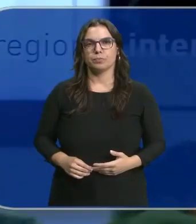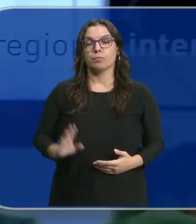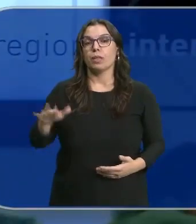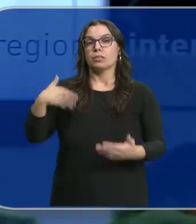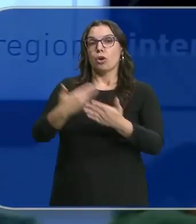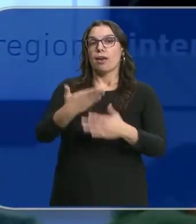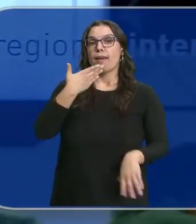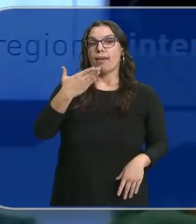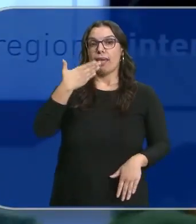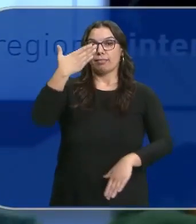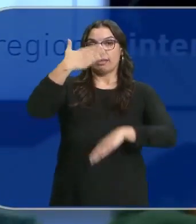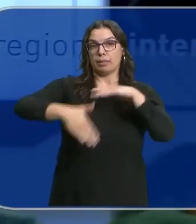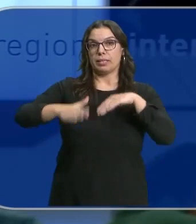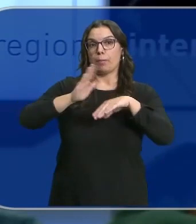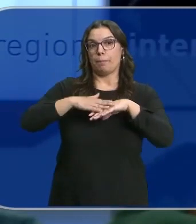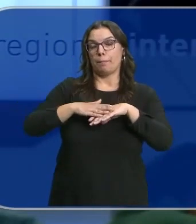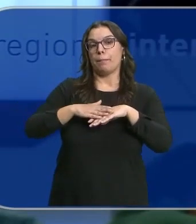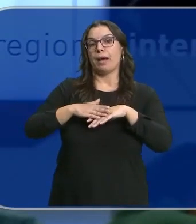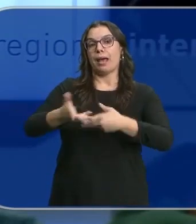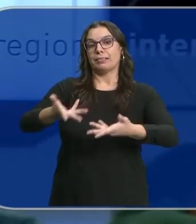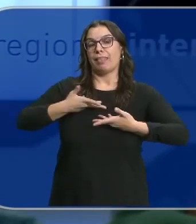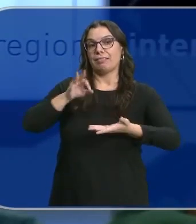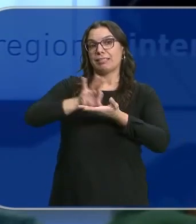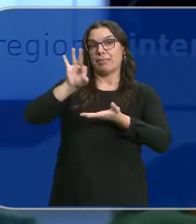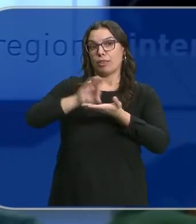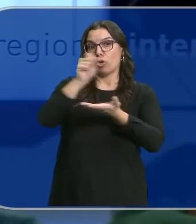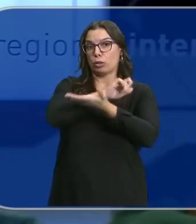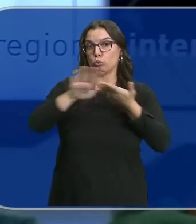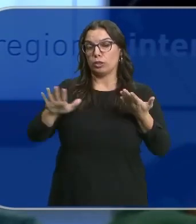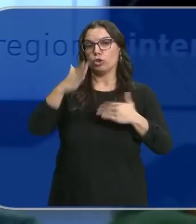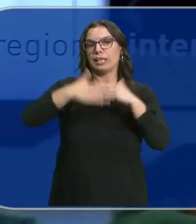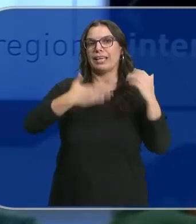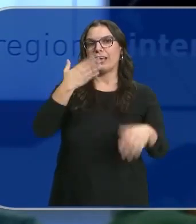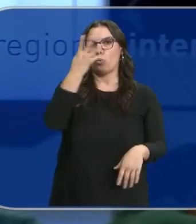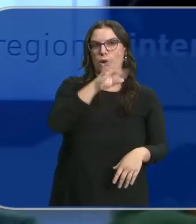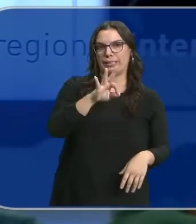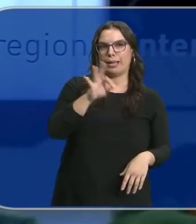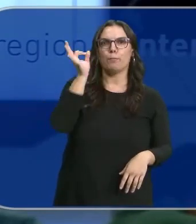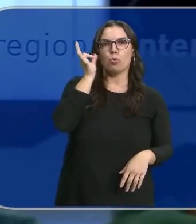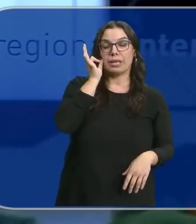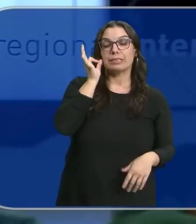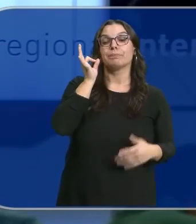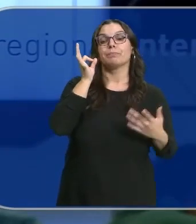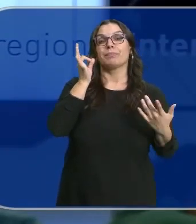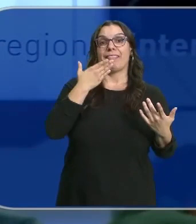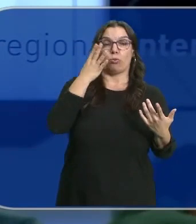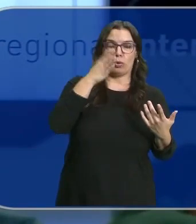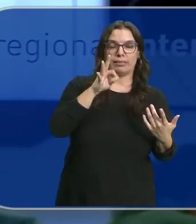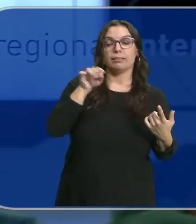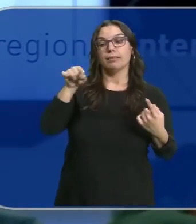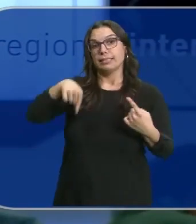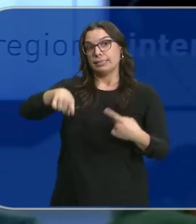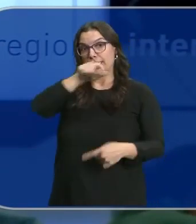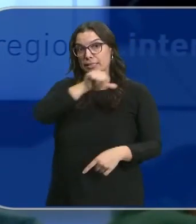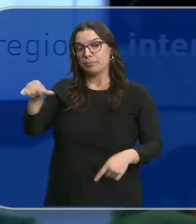Hasta ahora la edad límite para acceder a la reproducción asistida de forma gratuita en Castilla y León era de 40 años para las mujeres. Esta semana, el presidente de la